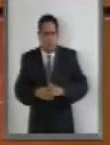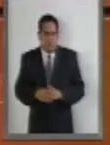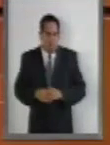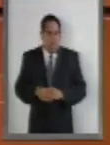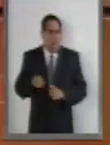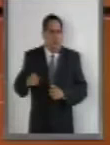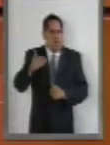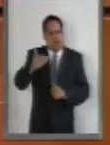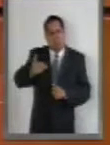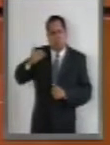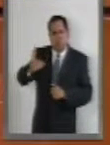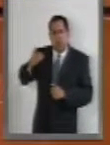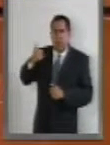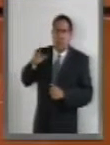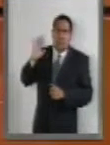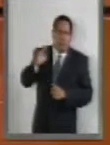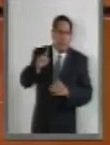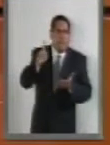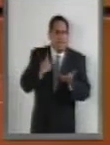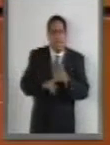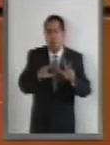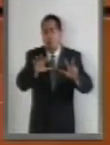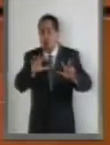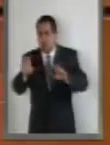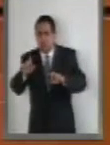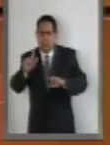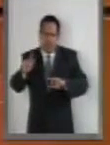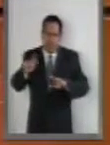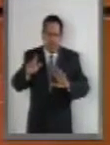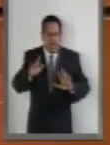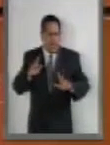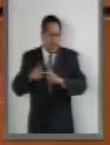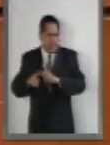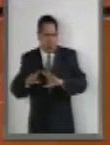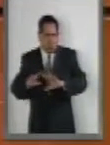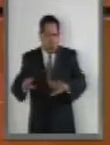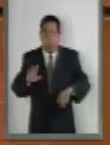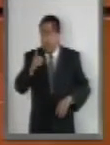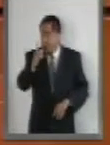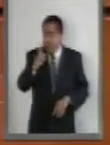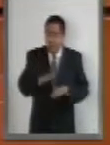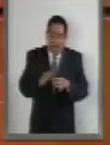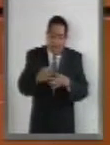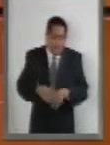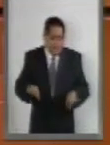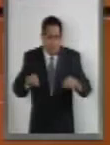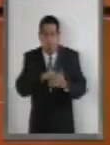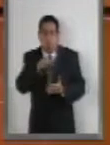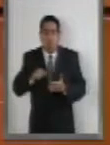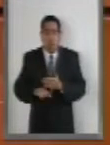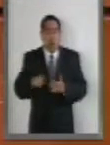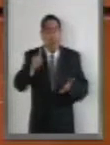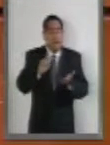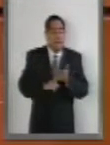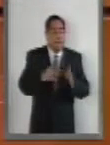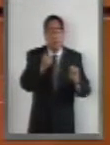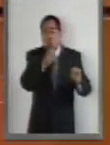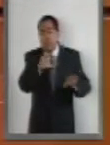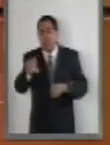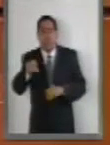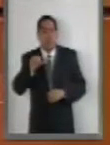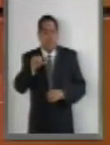antecedentes que datan de 1870, sin duda, el más importante ocurrió en 1916,